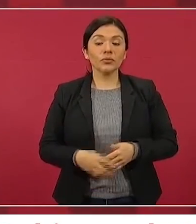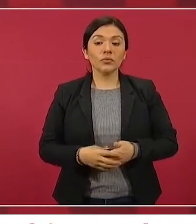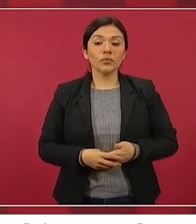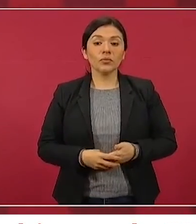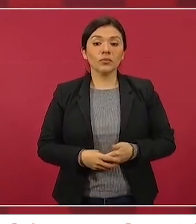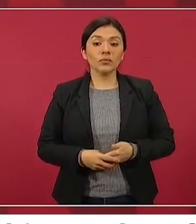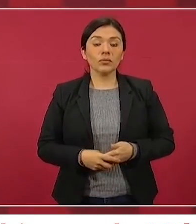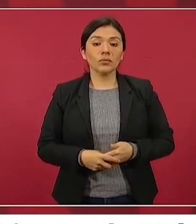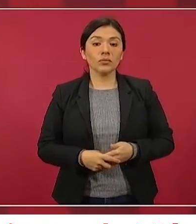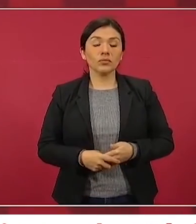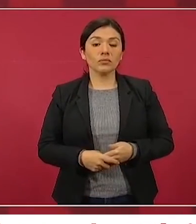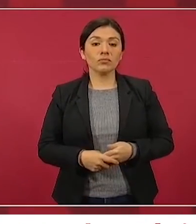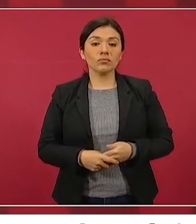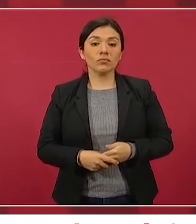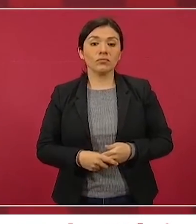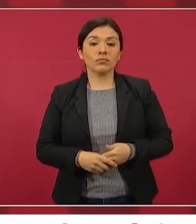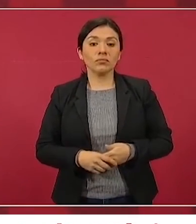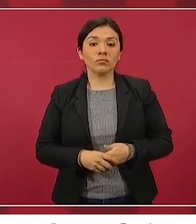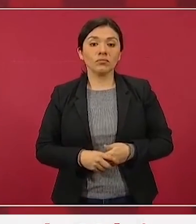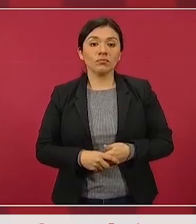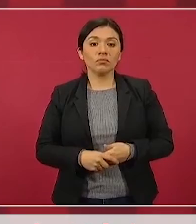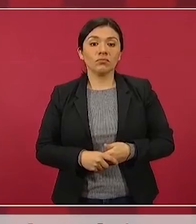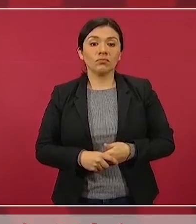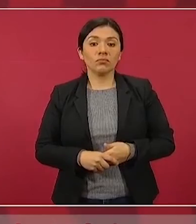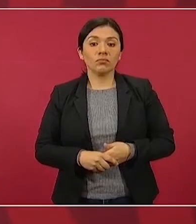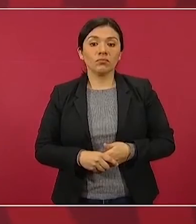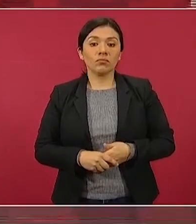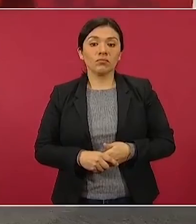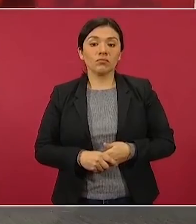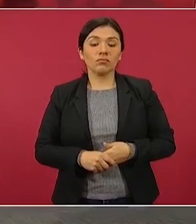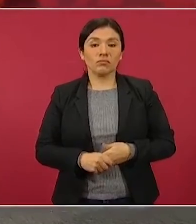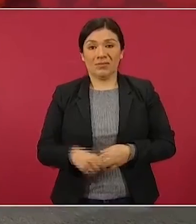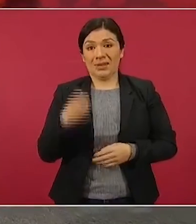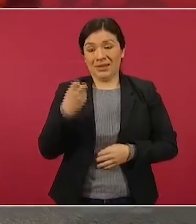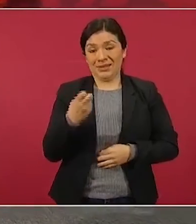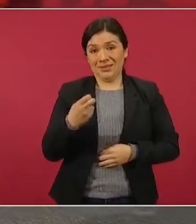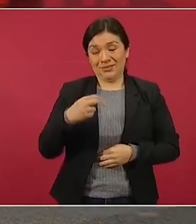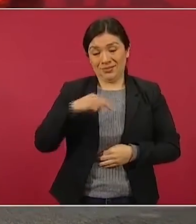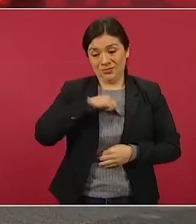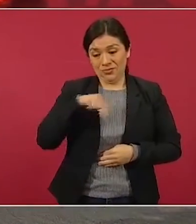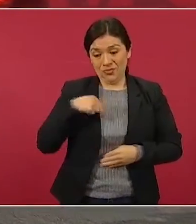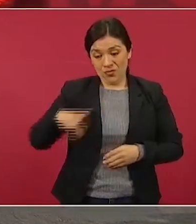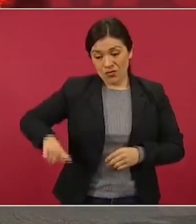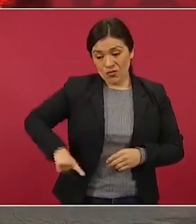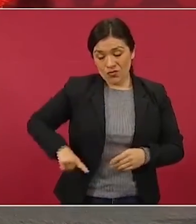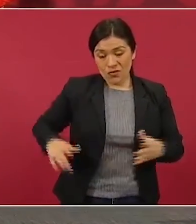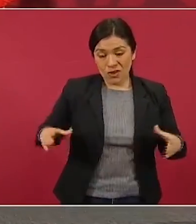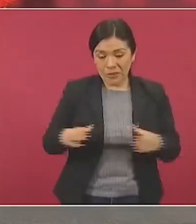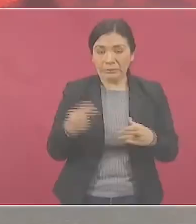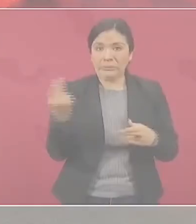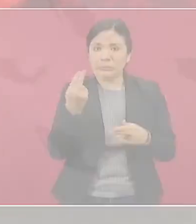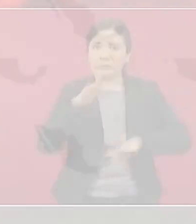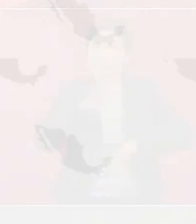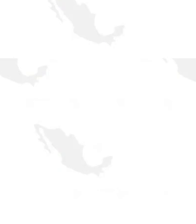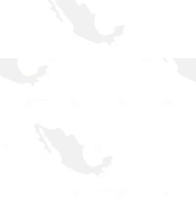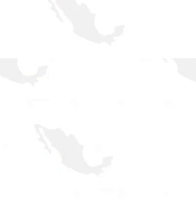y tenemos que estar constantemente empujando.